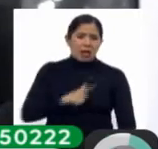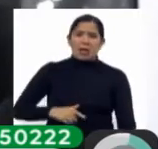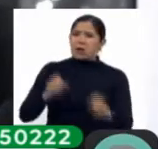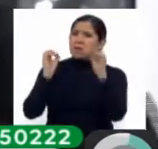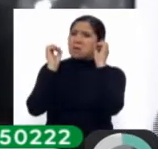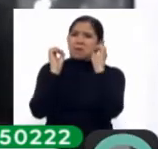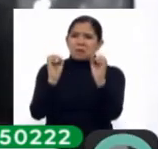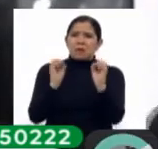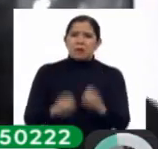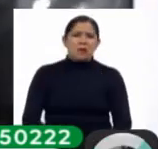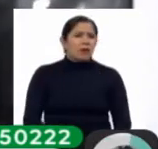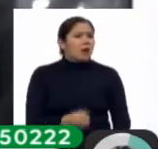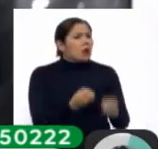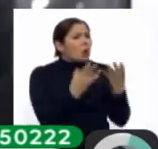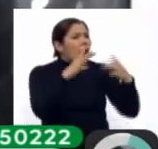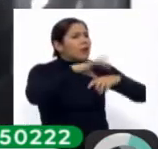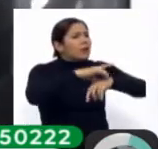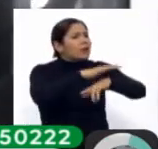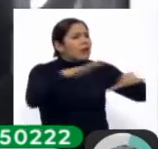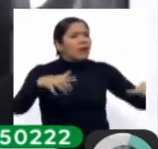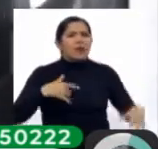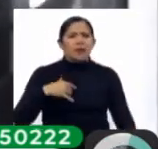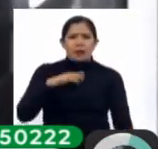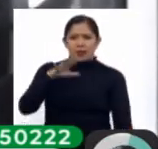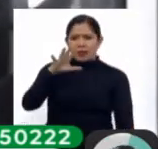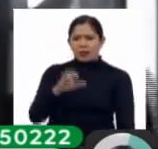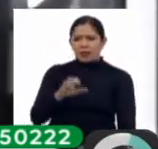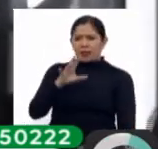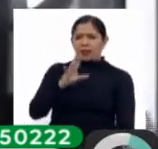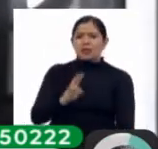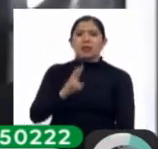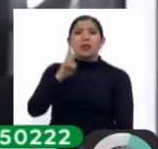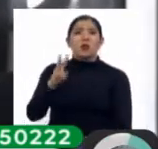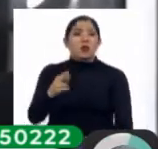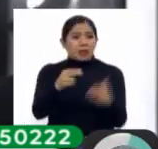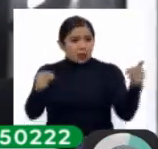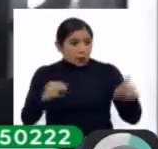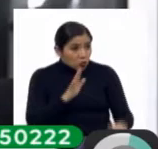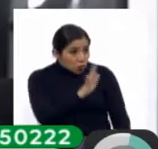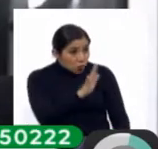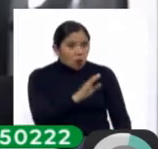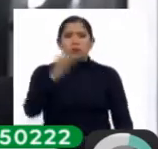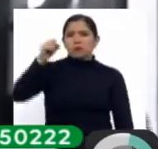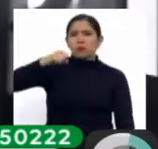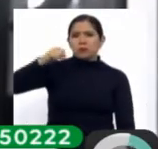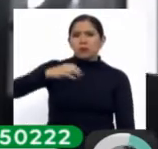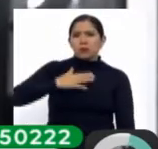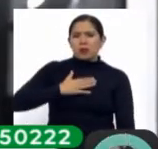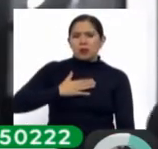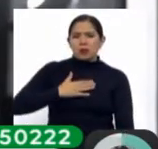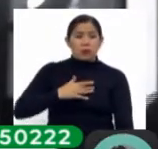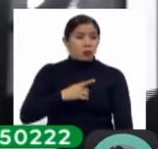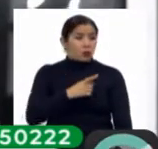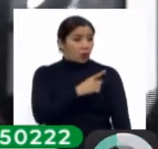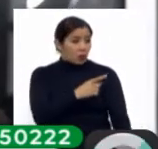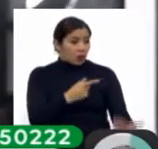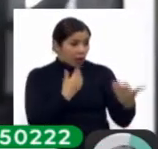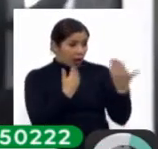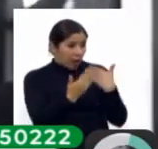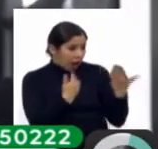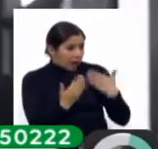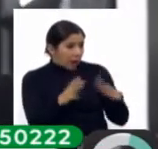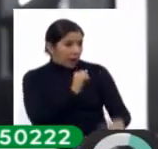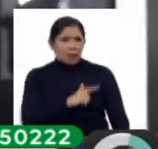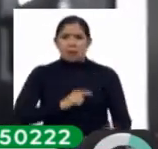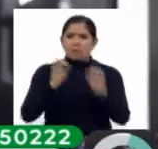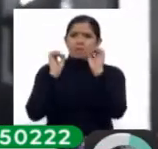puedo demostrar? ¿Cuántas hectáreas son? Son 572 hectáreas. ¿De su propiedad? Sí. ¿Usted ha tenido conversaciones con el alcalde?